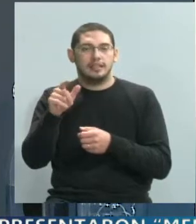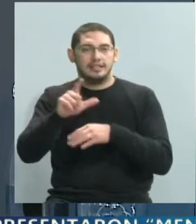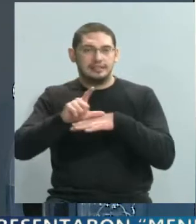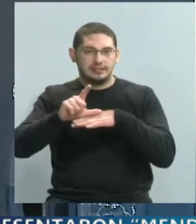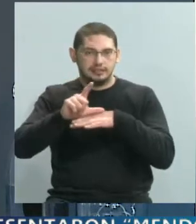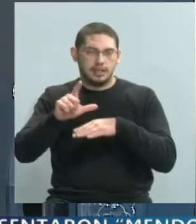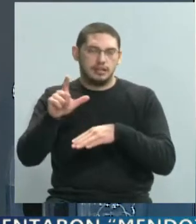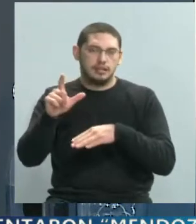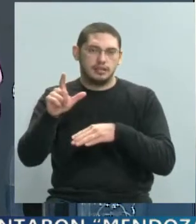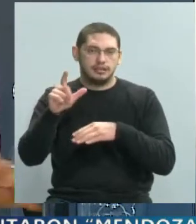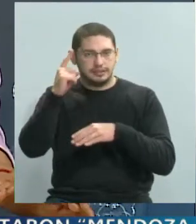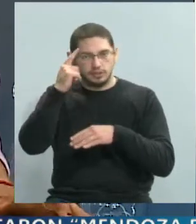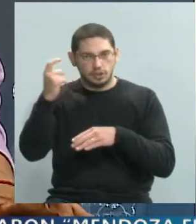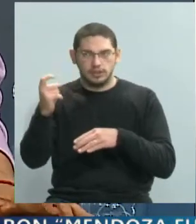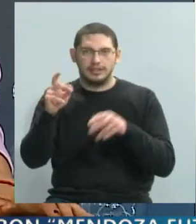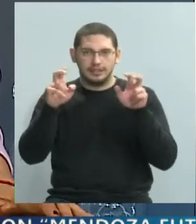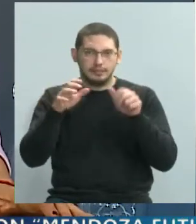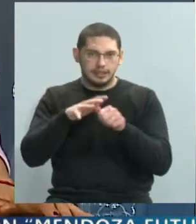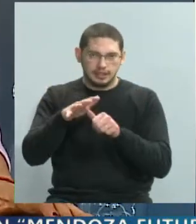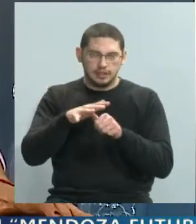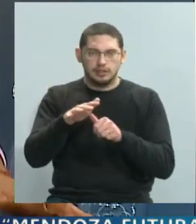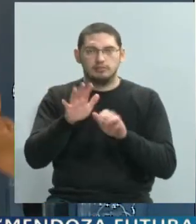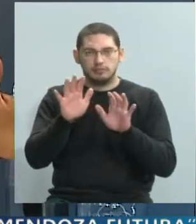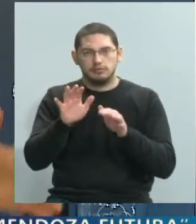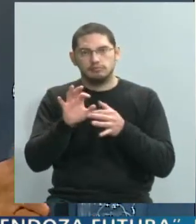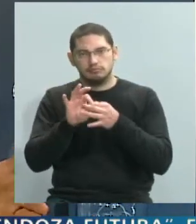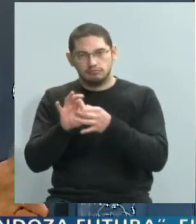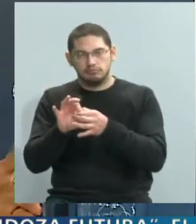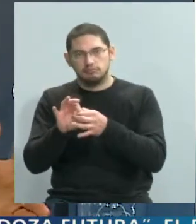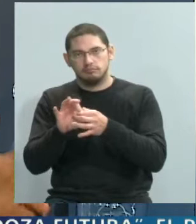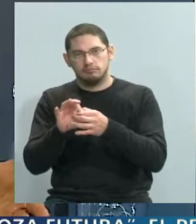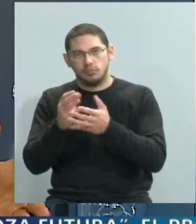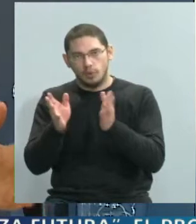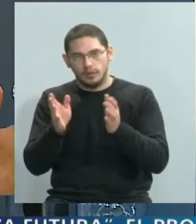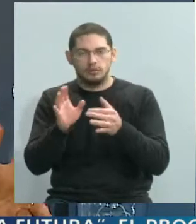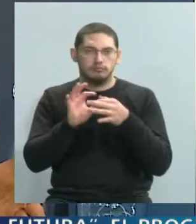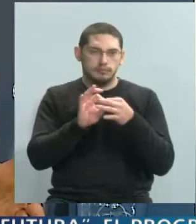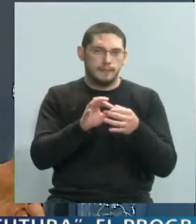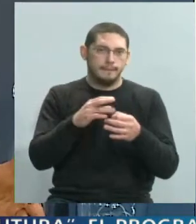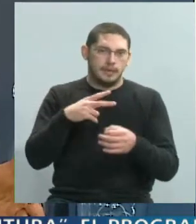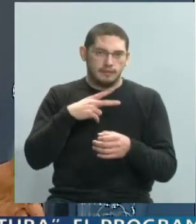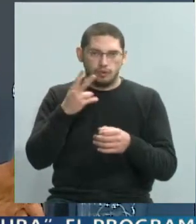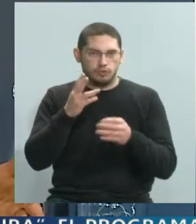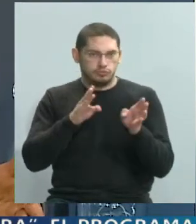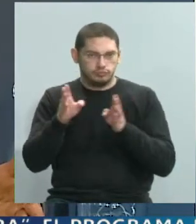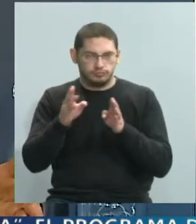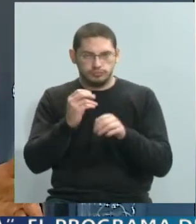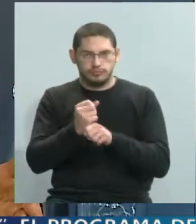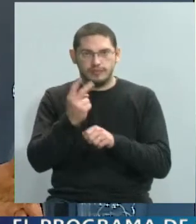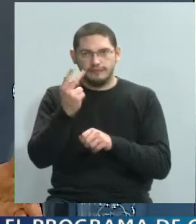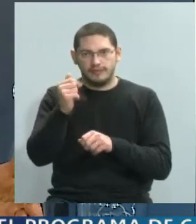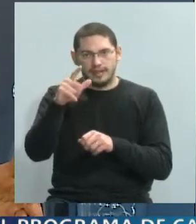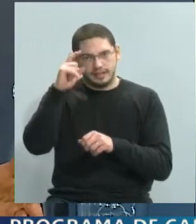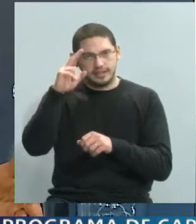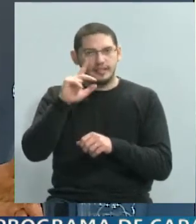psicología, trabaja las temáticas de género, se especializa en el tema tanto en el ámbito público como privado. La vamos a saludar a Valeria